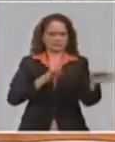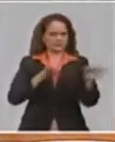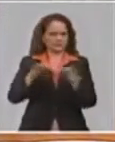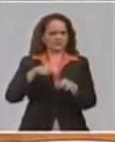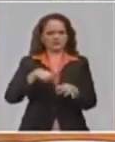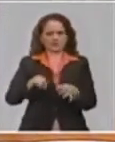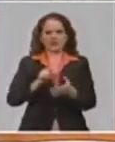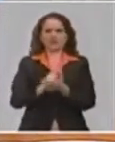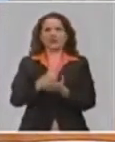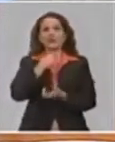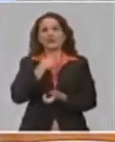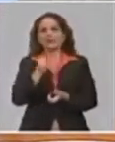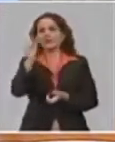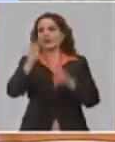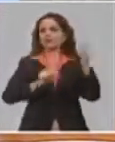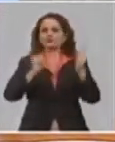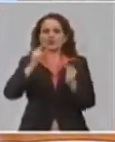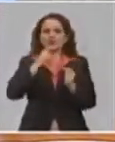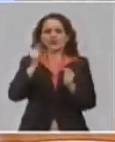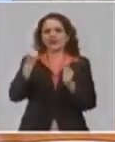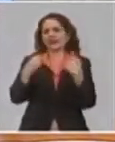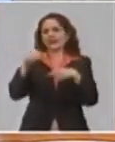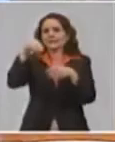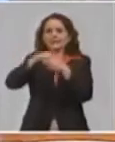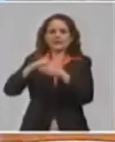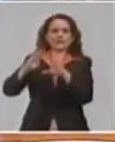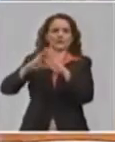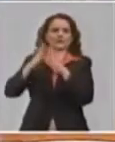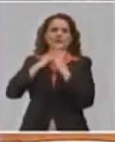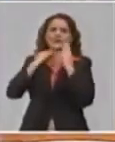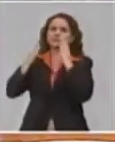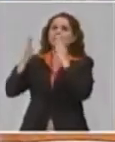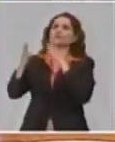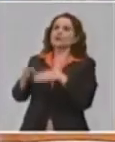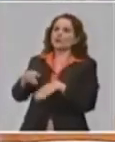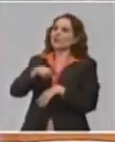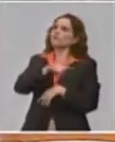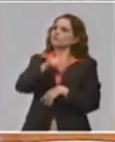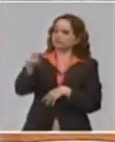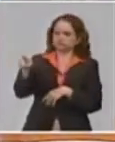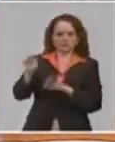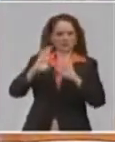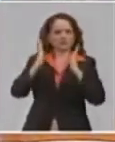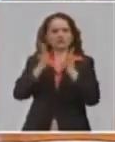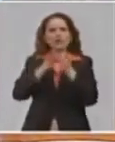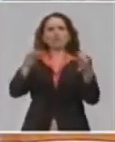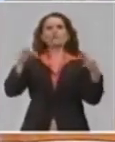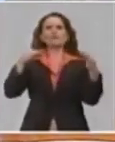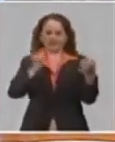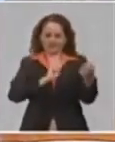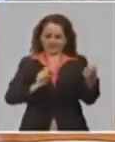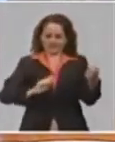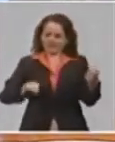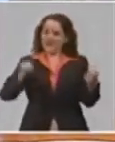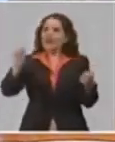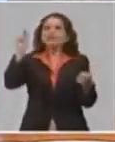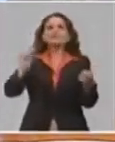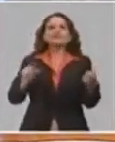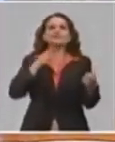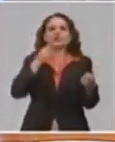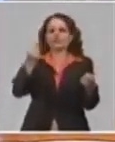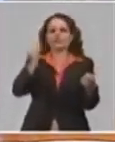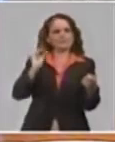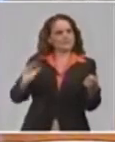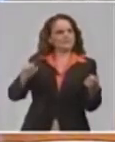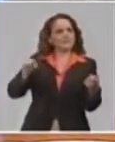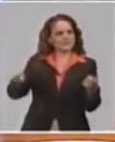fallecimiento del trabajador o del pensionado, a los efectos de que es un trámite que no se ha paralizado, a los efectos de que esa familia tenga de